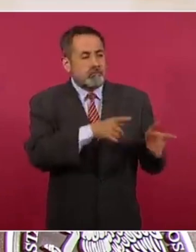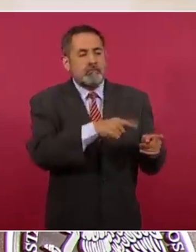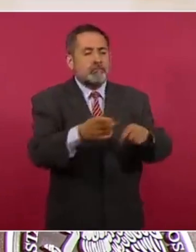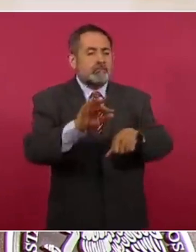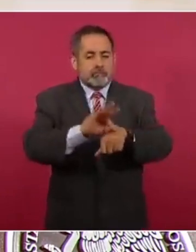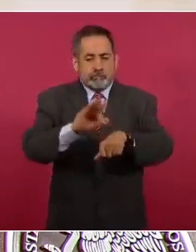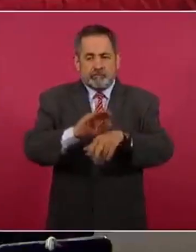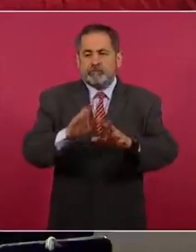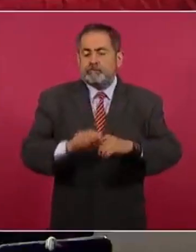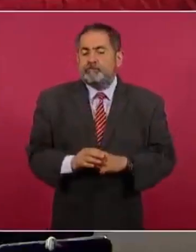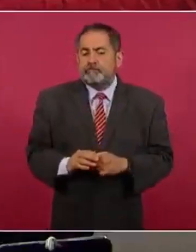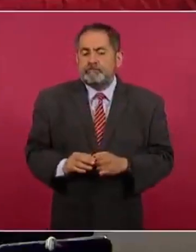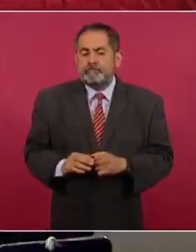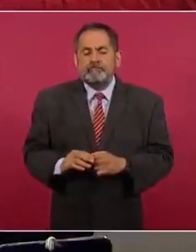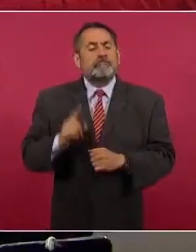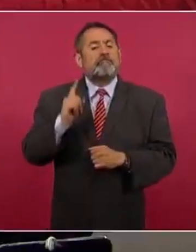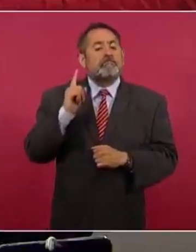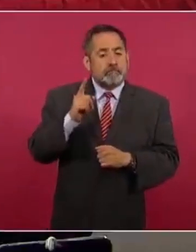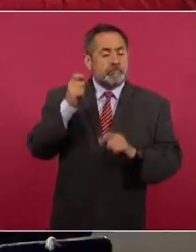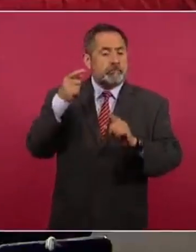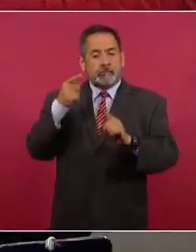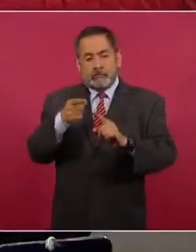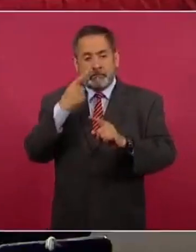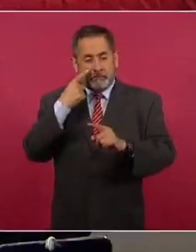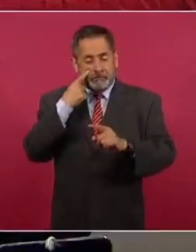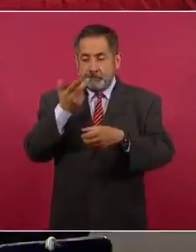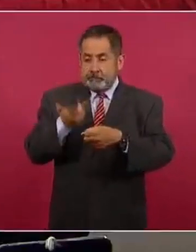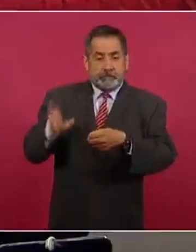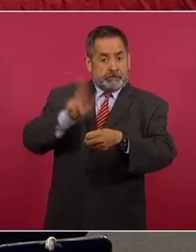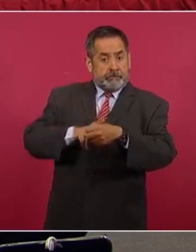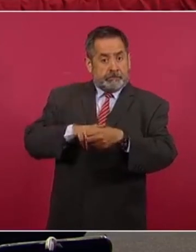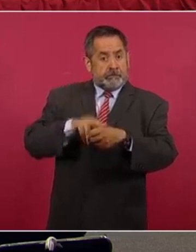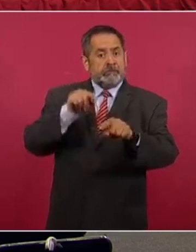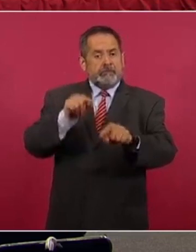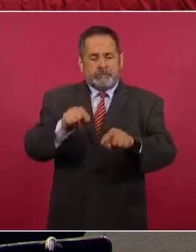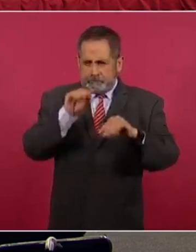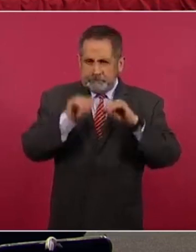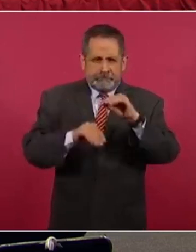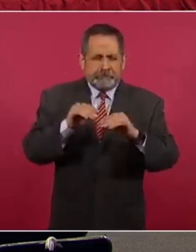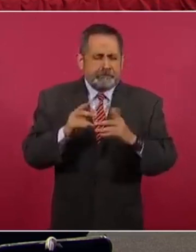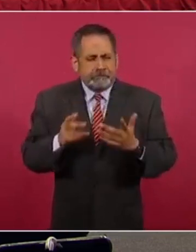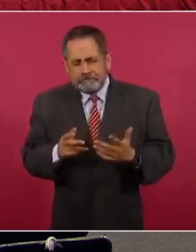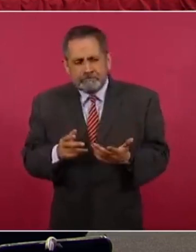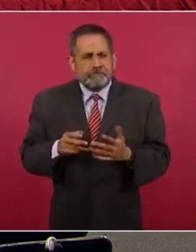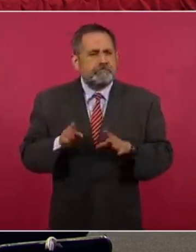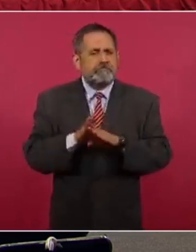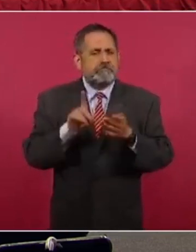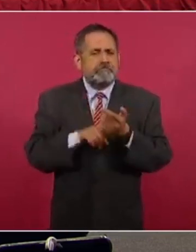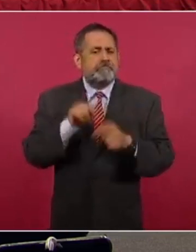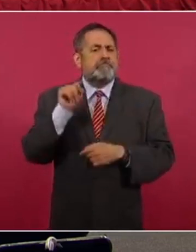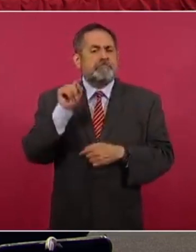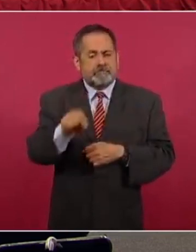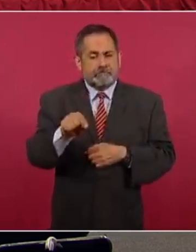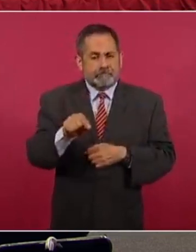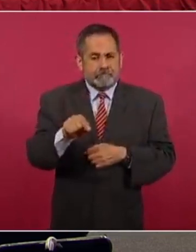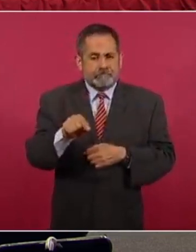Y uno de los primeros elementos fue que en los hospitales tuviéramos un sistema, que es el sistema